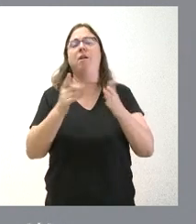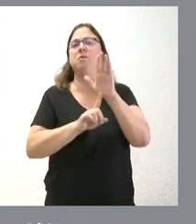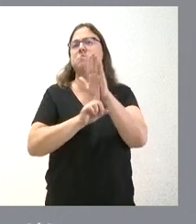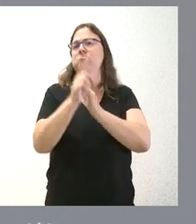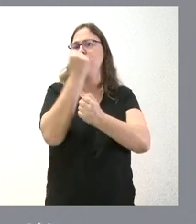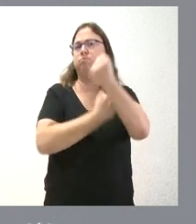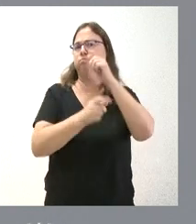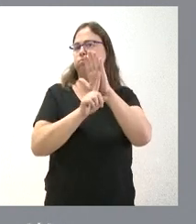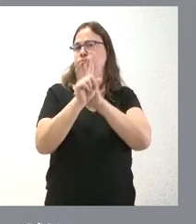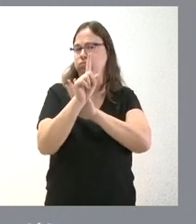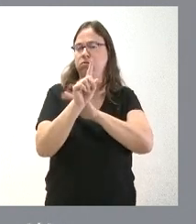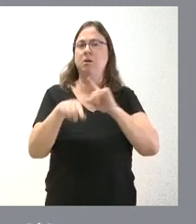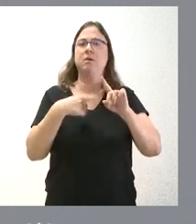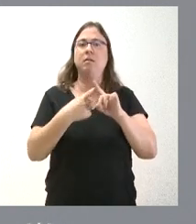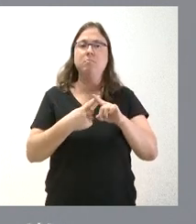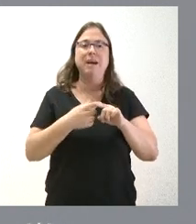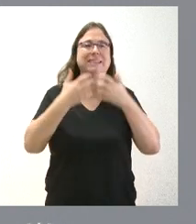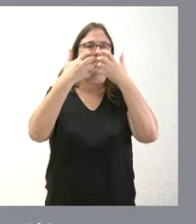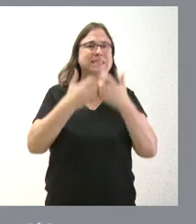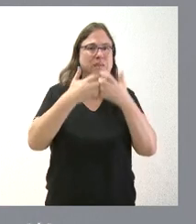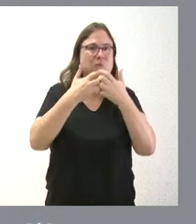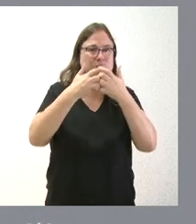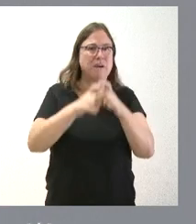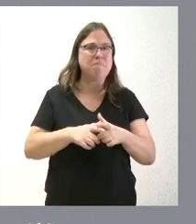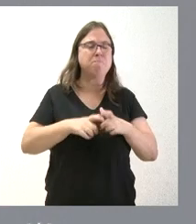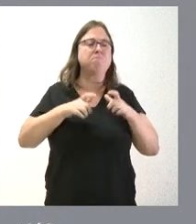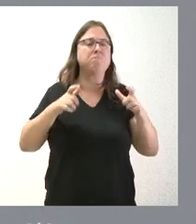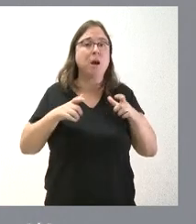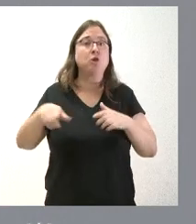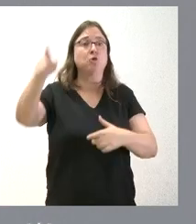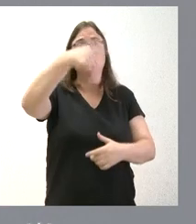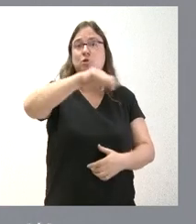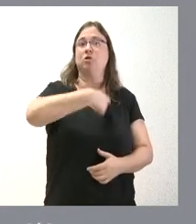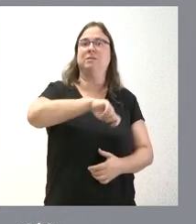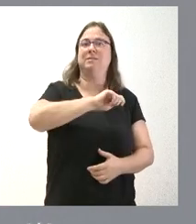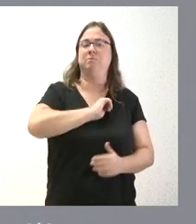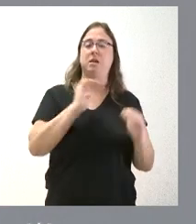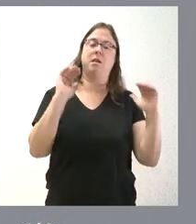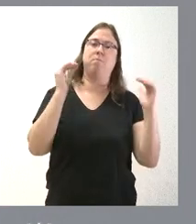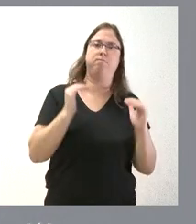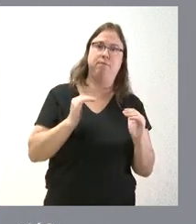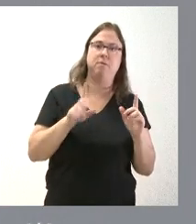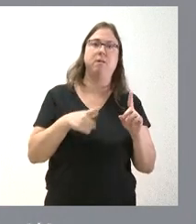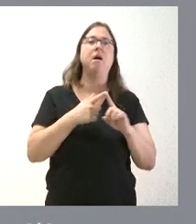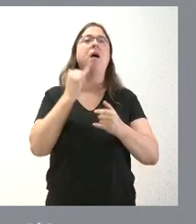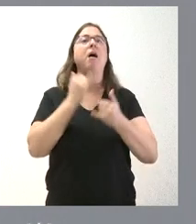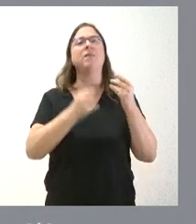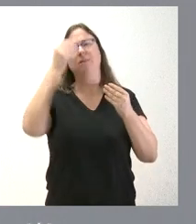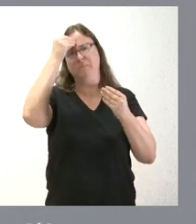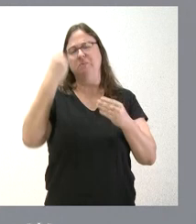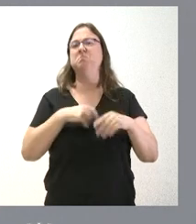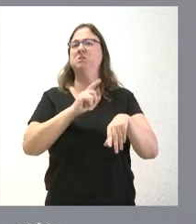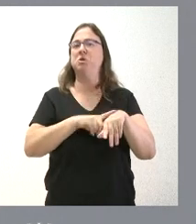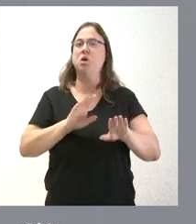económico de nuestra comunidad, con que la industria crezca cuando en el conjunto nacional se está reduciendo y, en definitiva, creemos que es compatible el